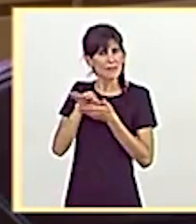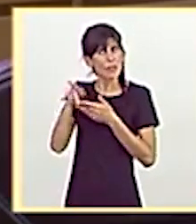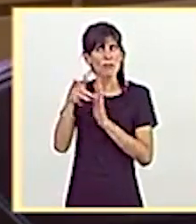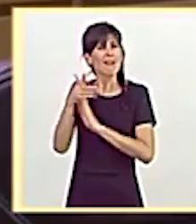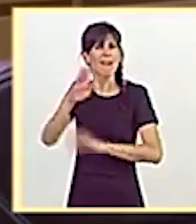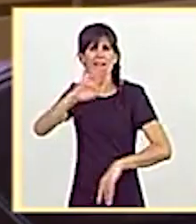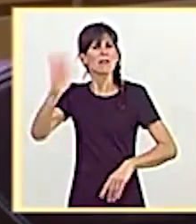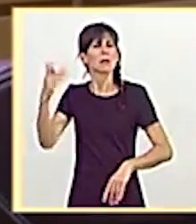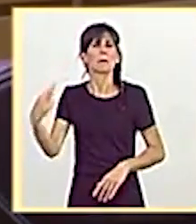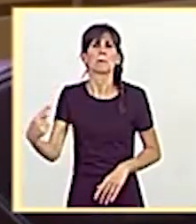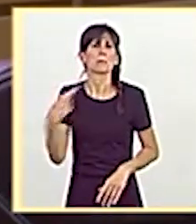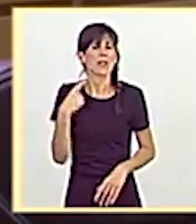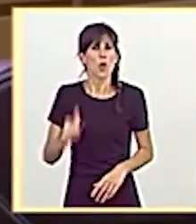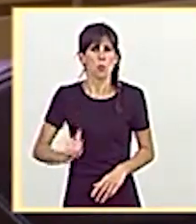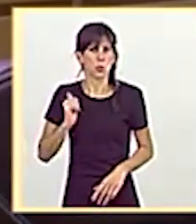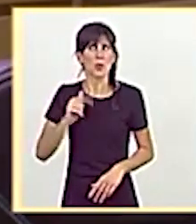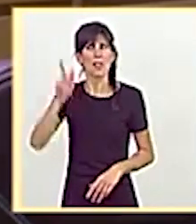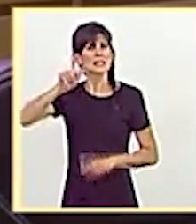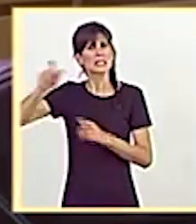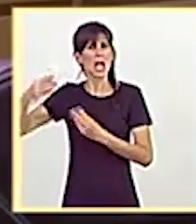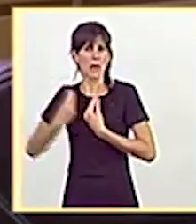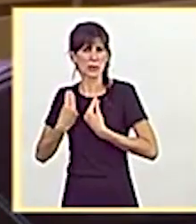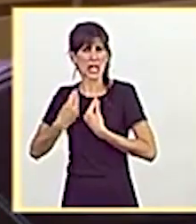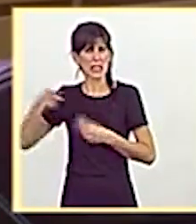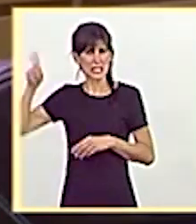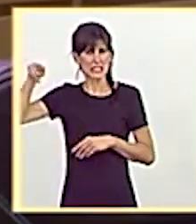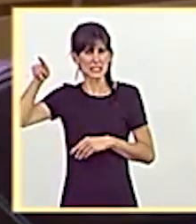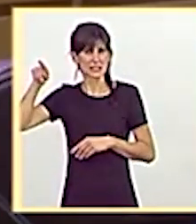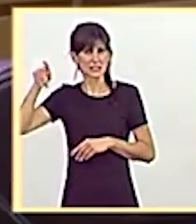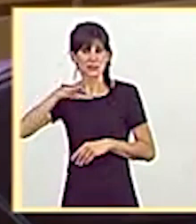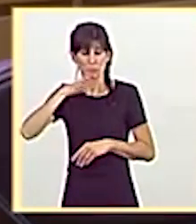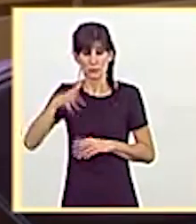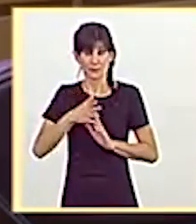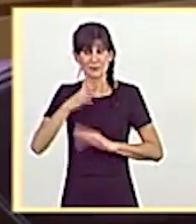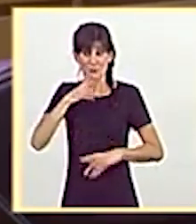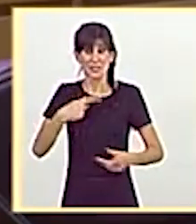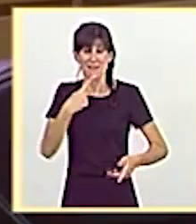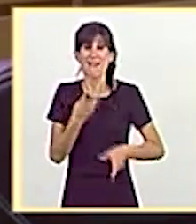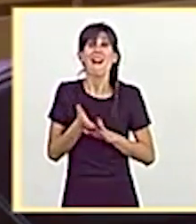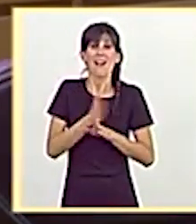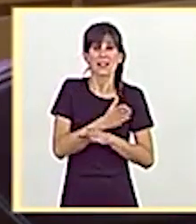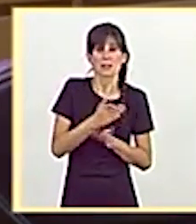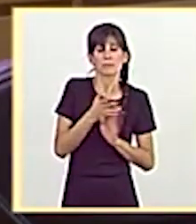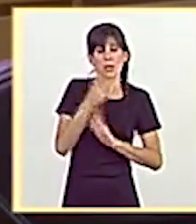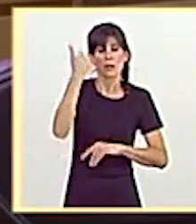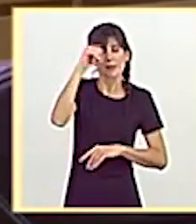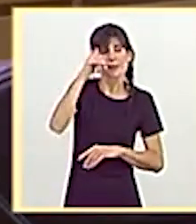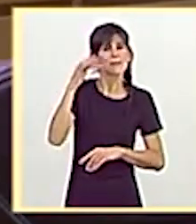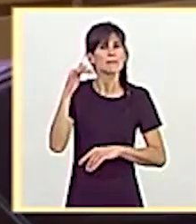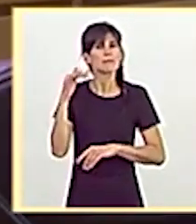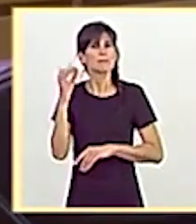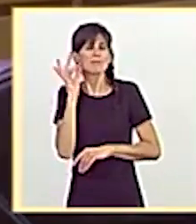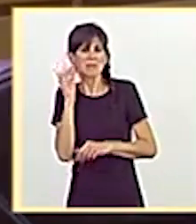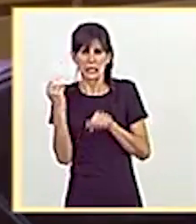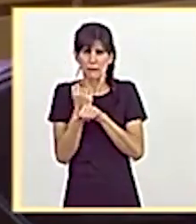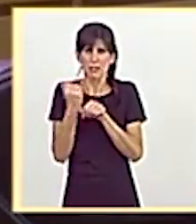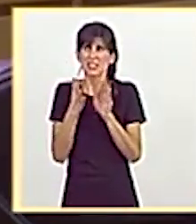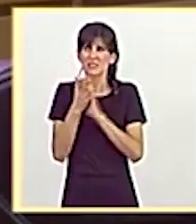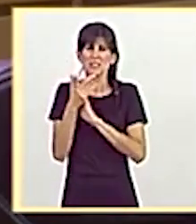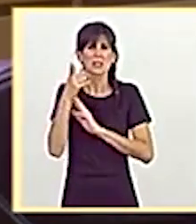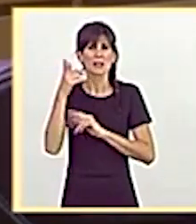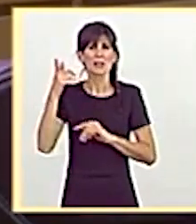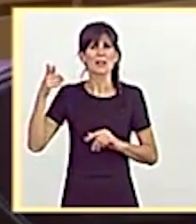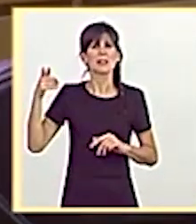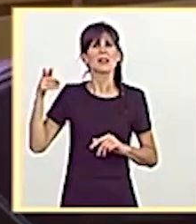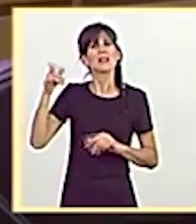ocasiona una pérdida de oportunidades para los habitantes de los mismos, sobre todo, como ya le he dicho antes, para los y las trabajadoras que se desplazan desde Guipúzcoa,